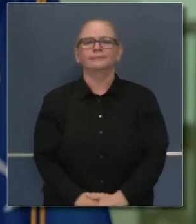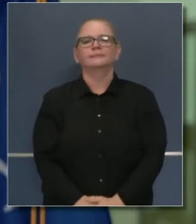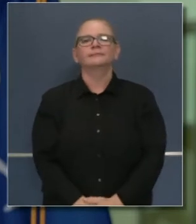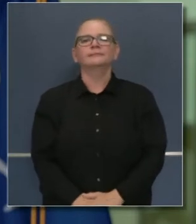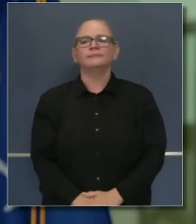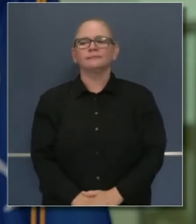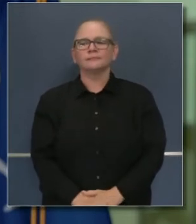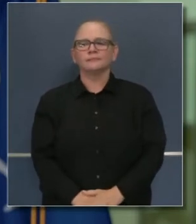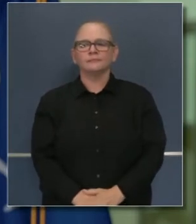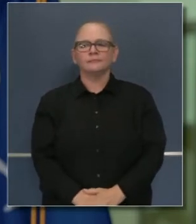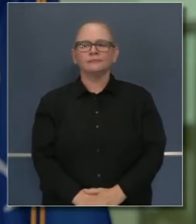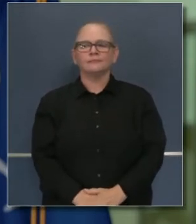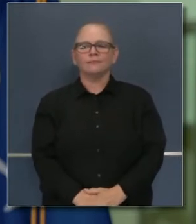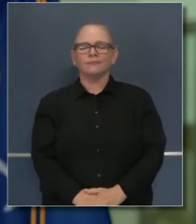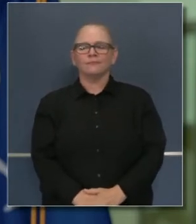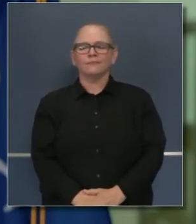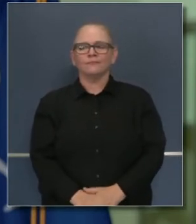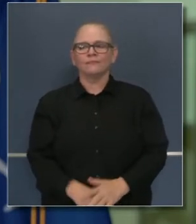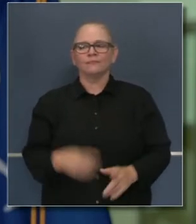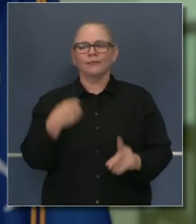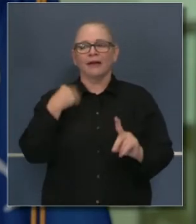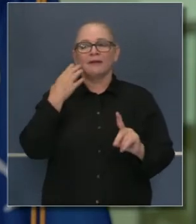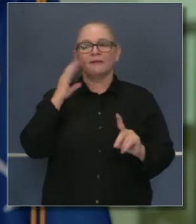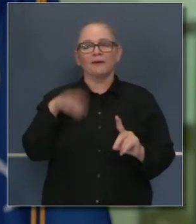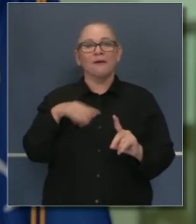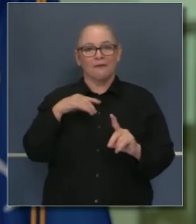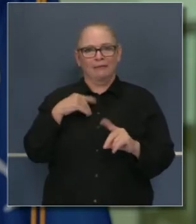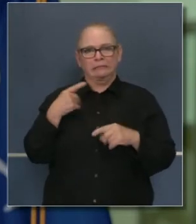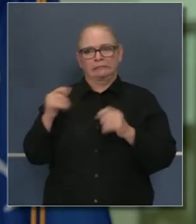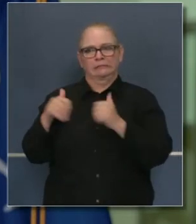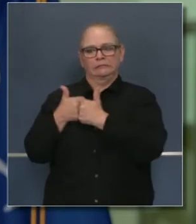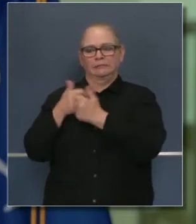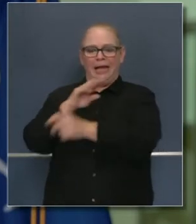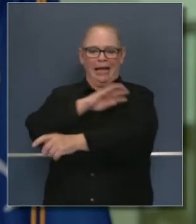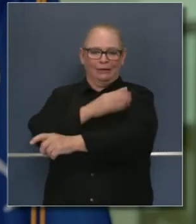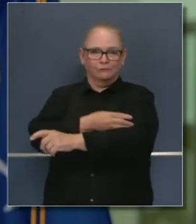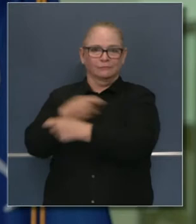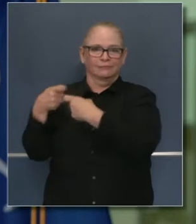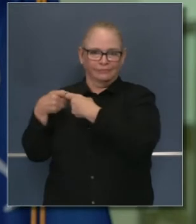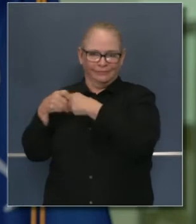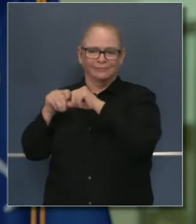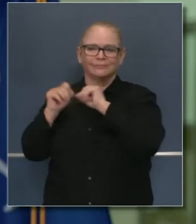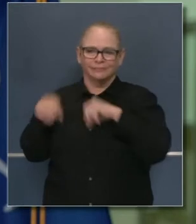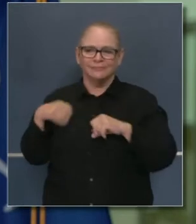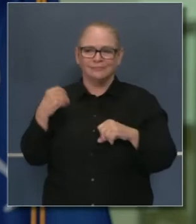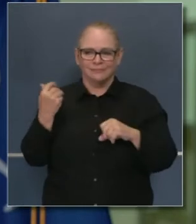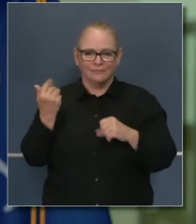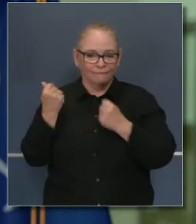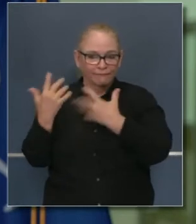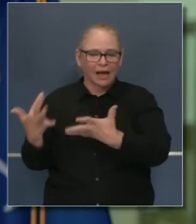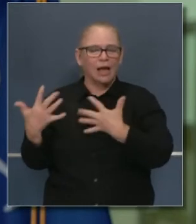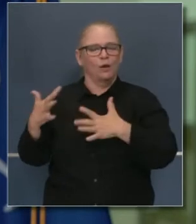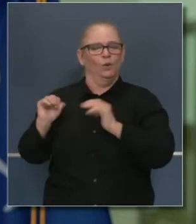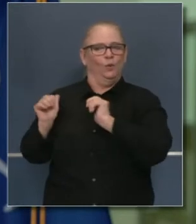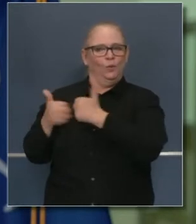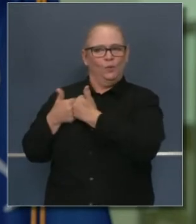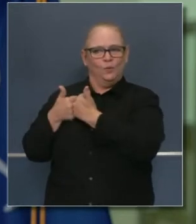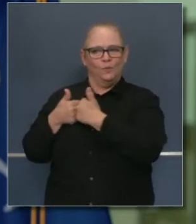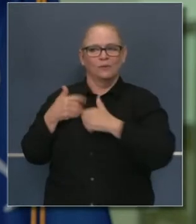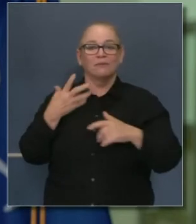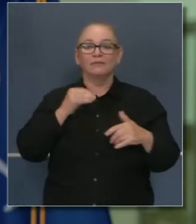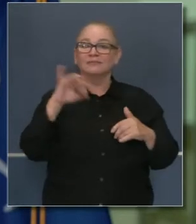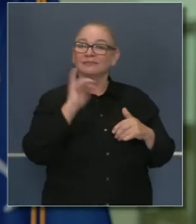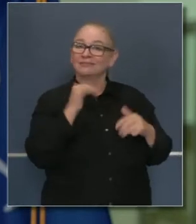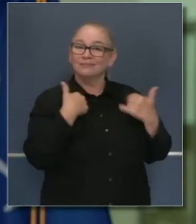Tenemos retos, no solamente con energía, retos en cuanto a las condiciones de los incendios